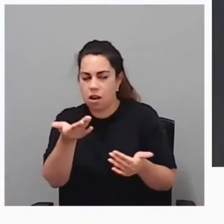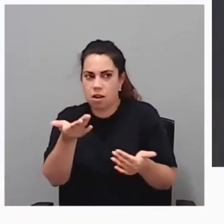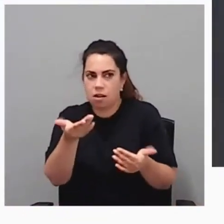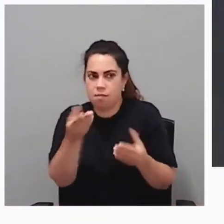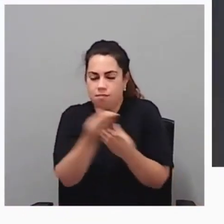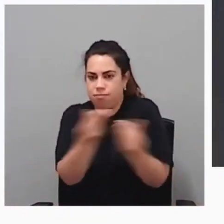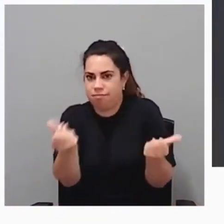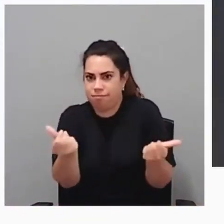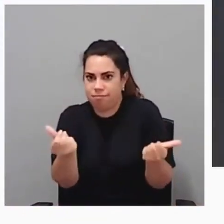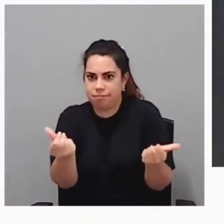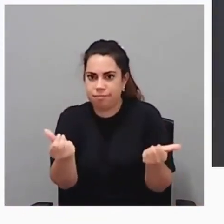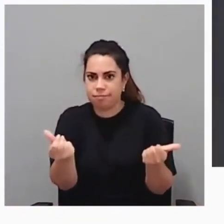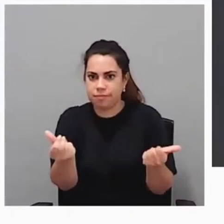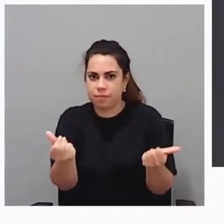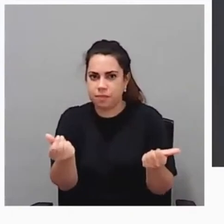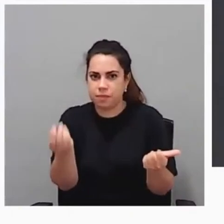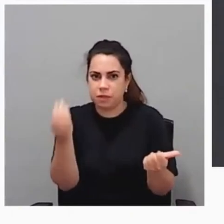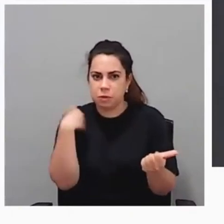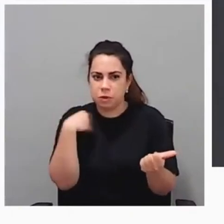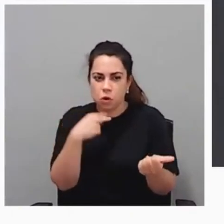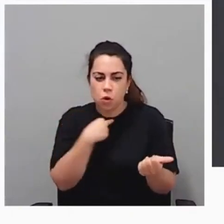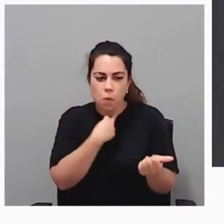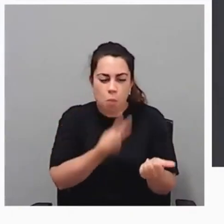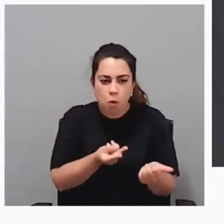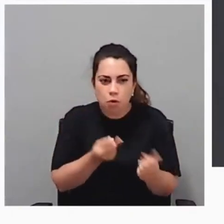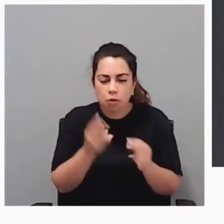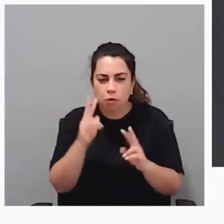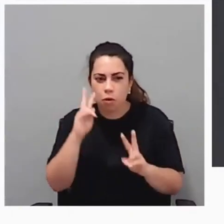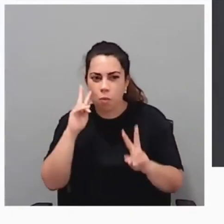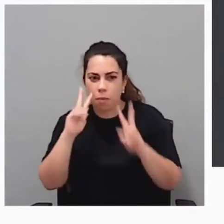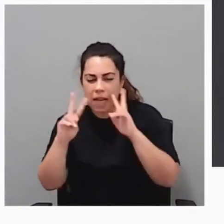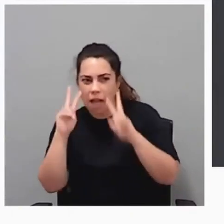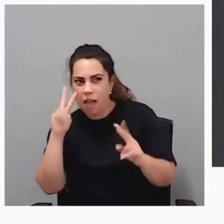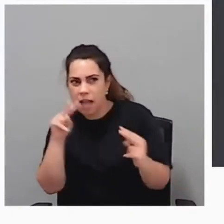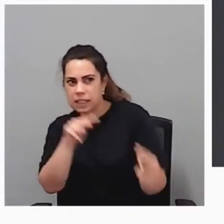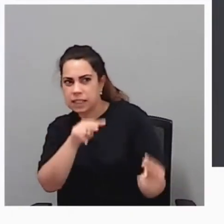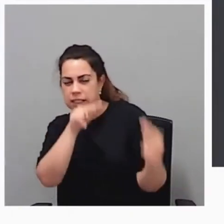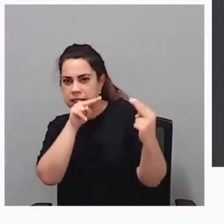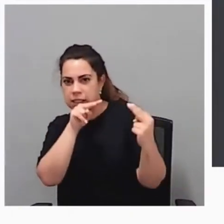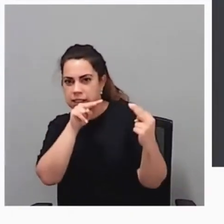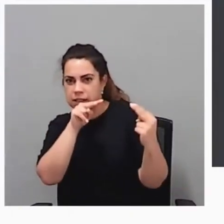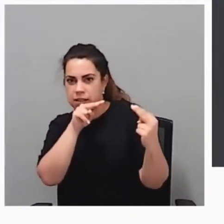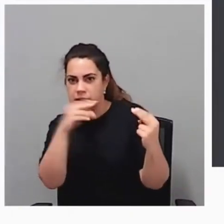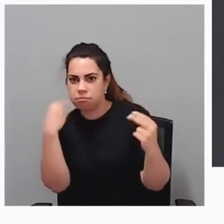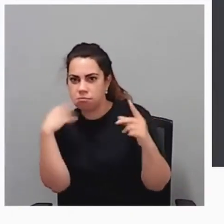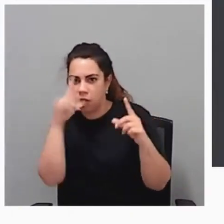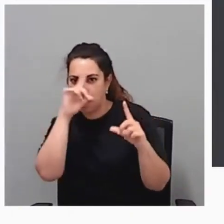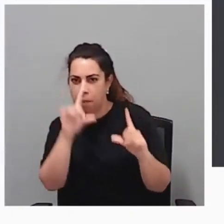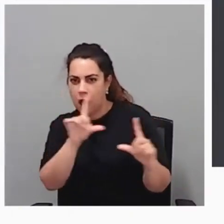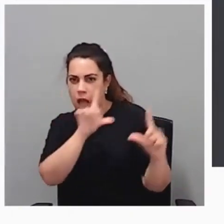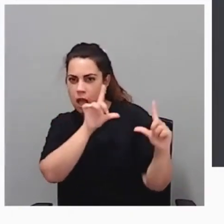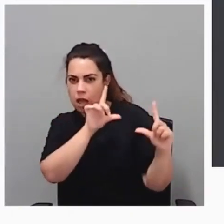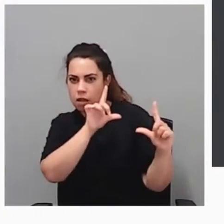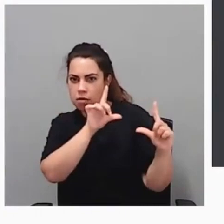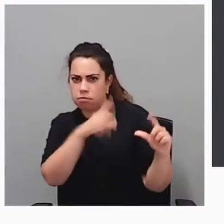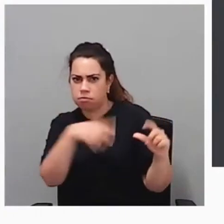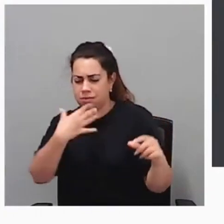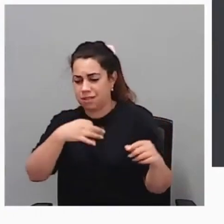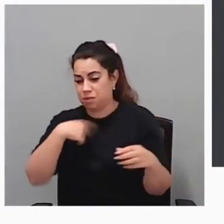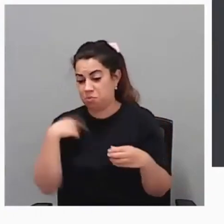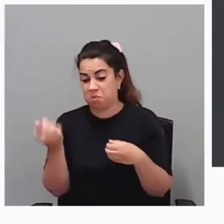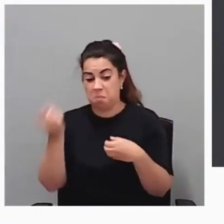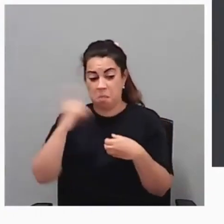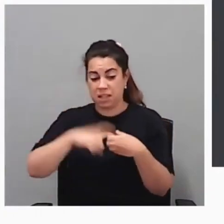Decimos que es pobre miradas y voces. Esta típica imagen que tantas veces hemos visto, incluso seguramente hemos participado en un bar, una mesa de cuatro,